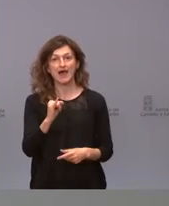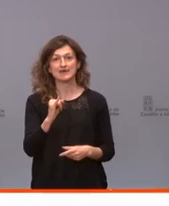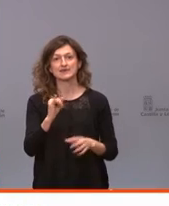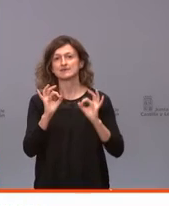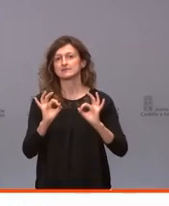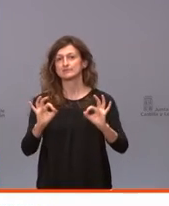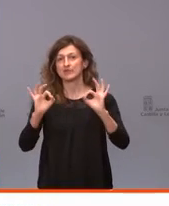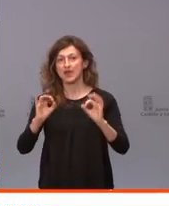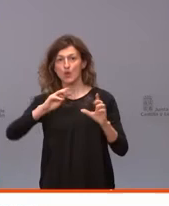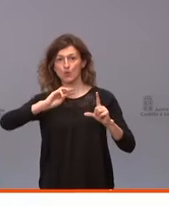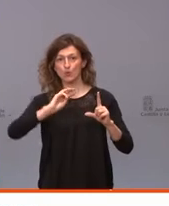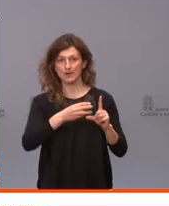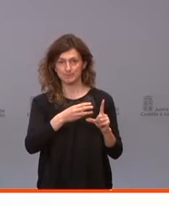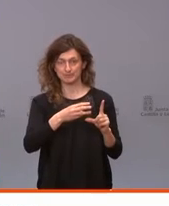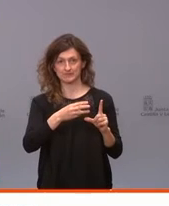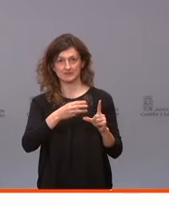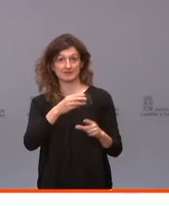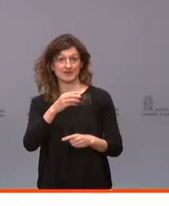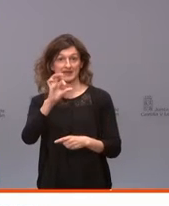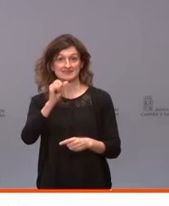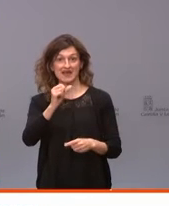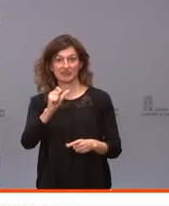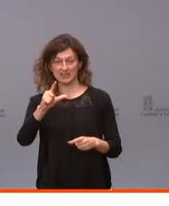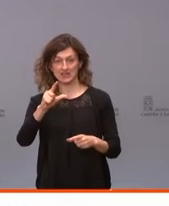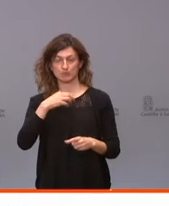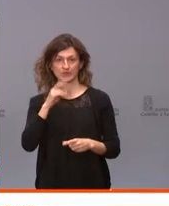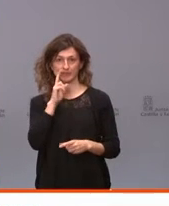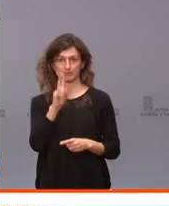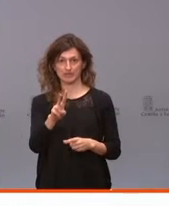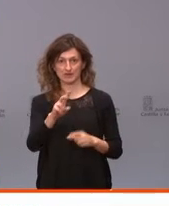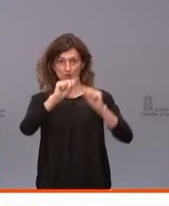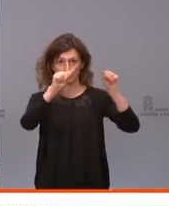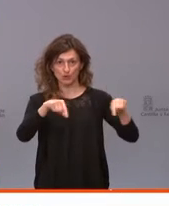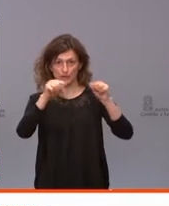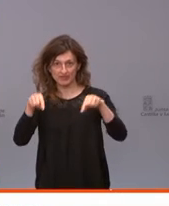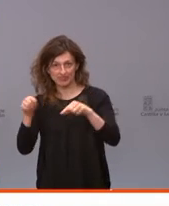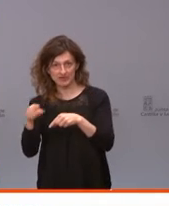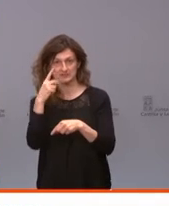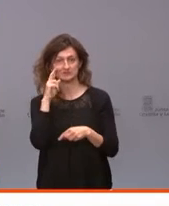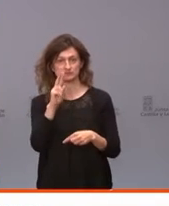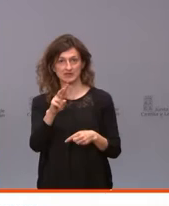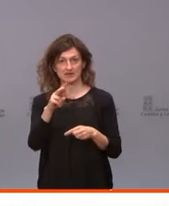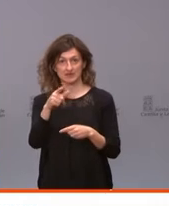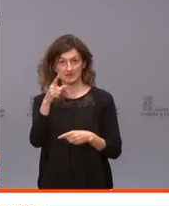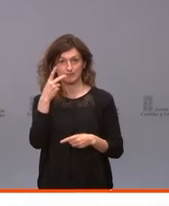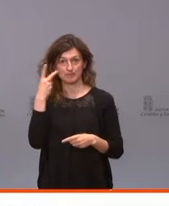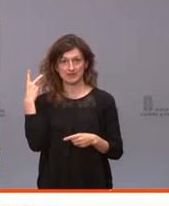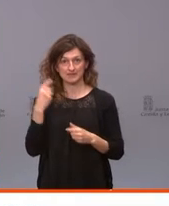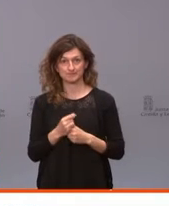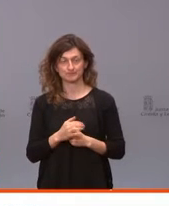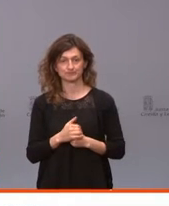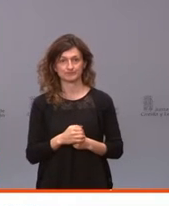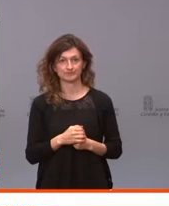específico en la página web de SACIL, pueden consultar los llamamientos por provincia en la dirección que